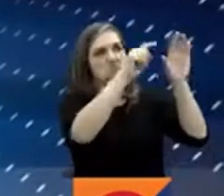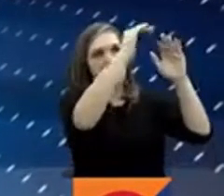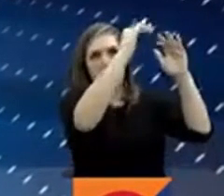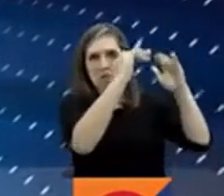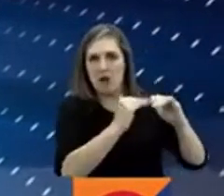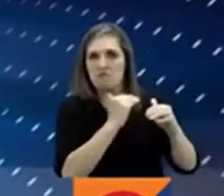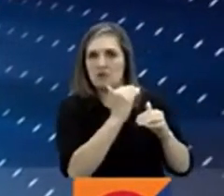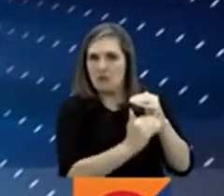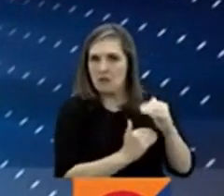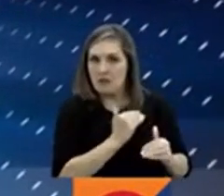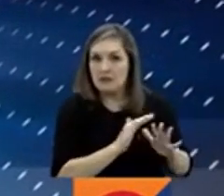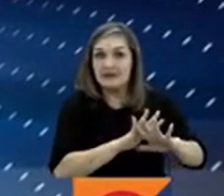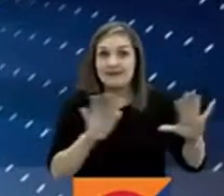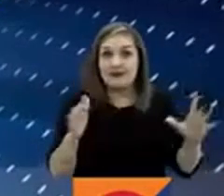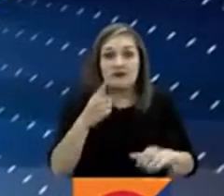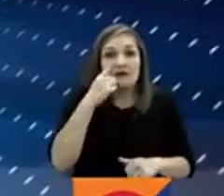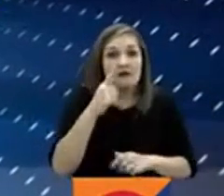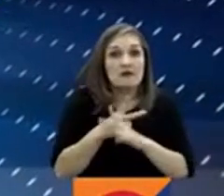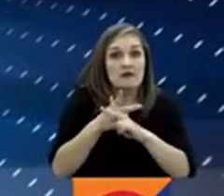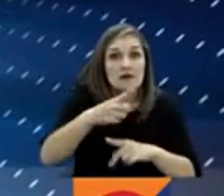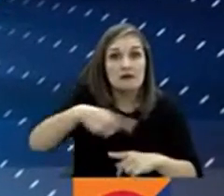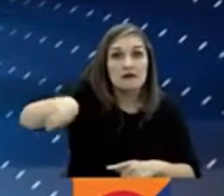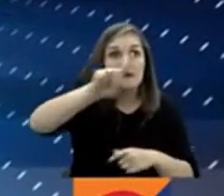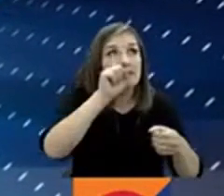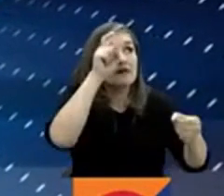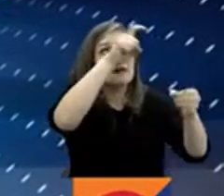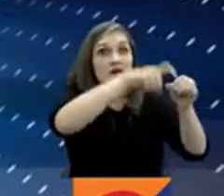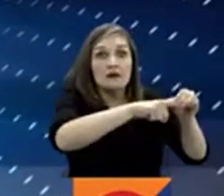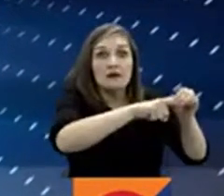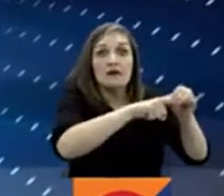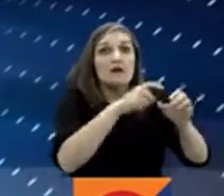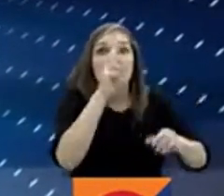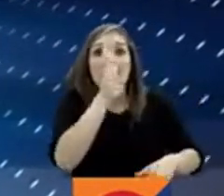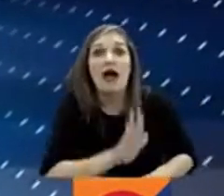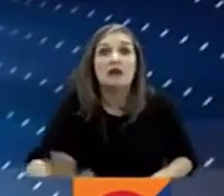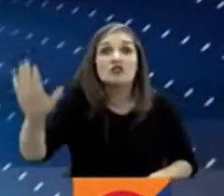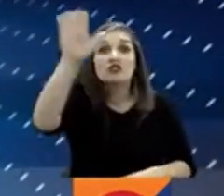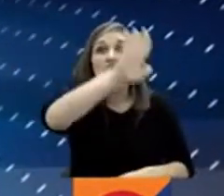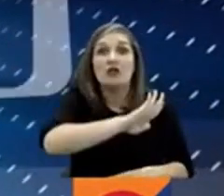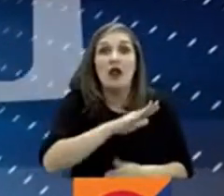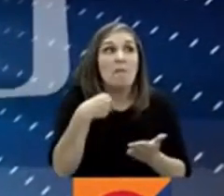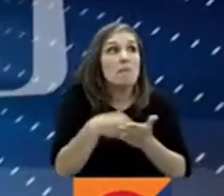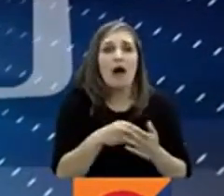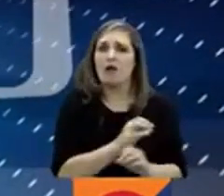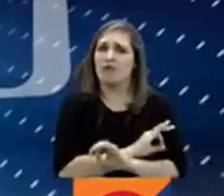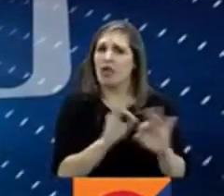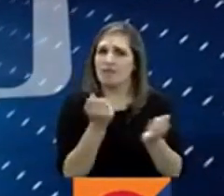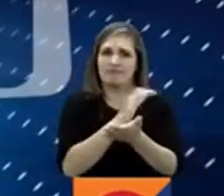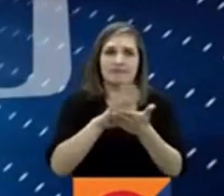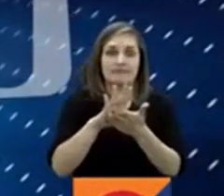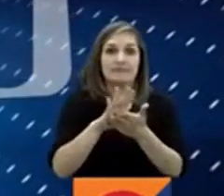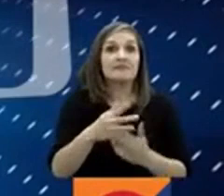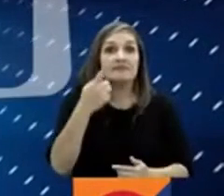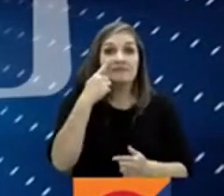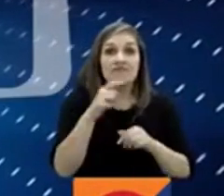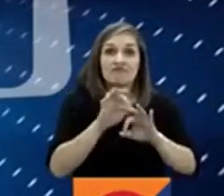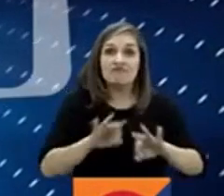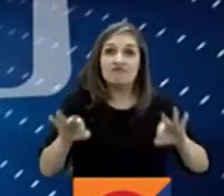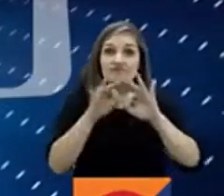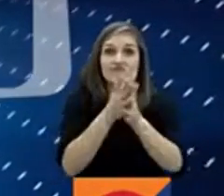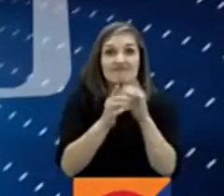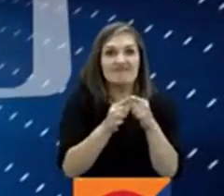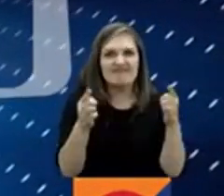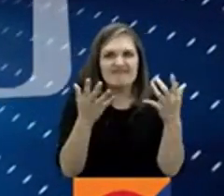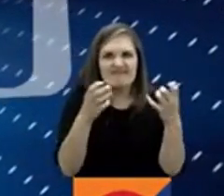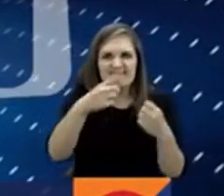paso a paso. Y mucho ojo, la inscripción es a nivel nacional y no tiene costo. Y muy importante, recuerden que si quieren seguir